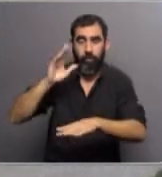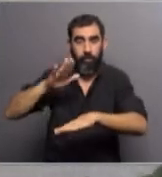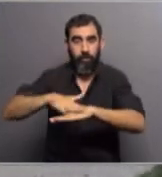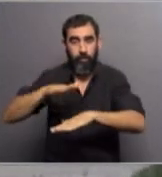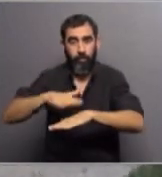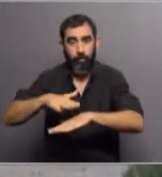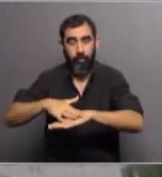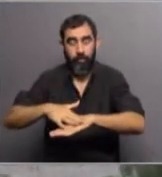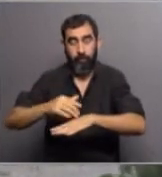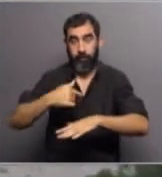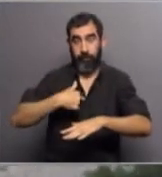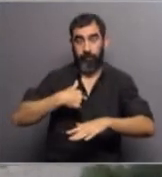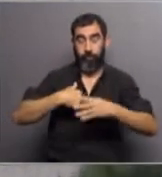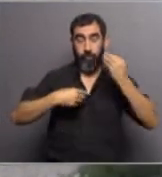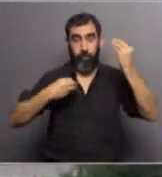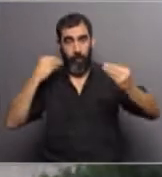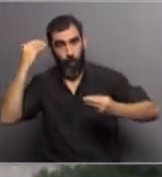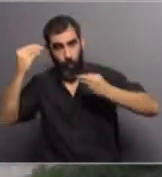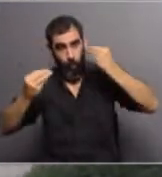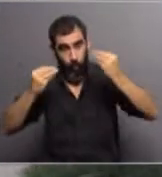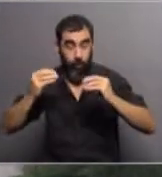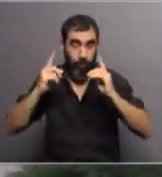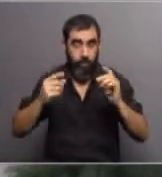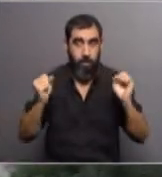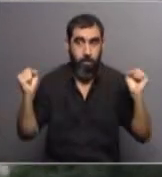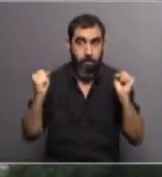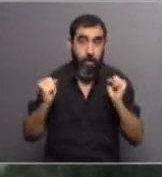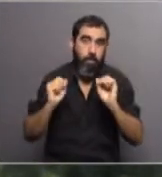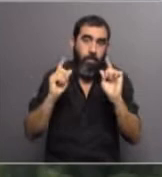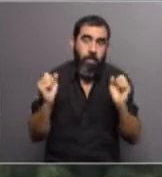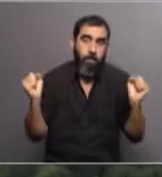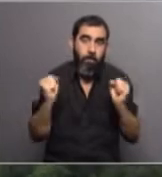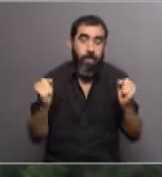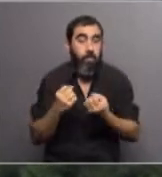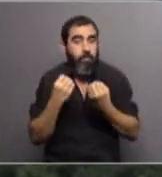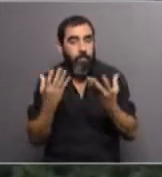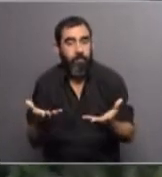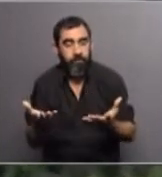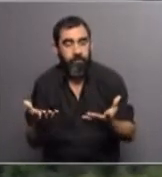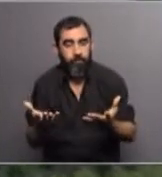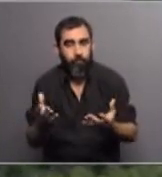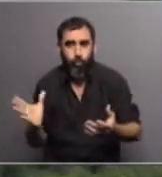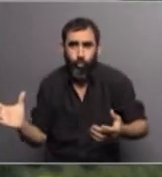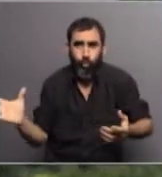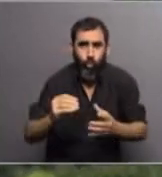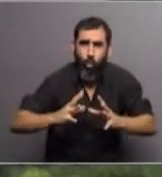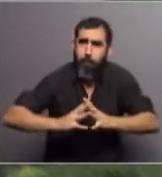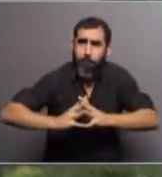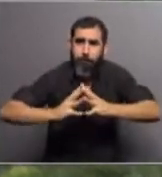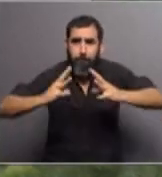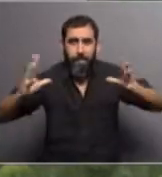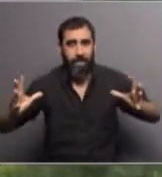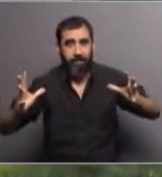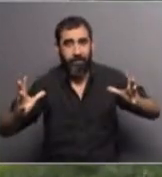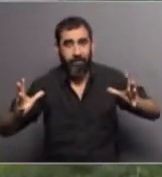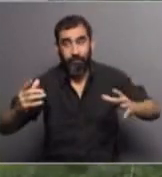poquito de preocupación y un poquito de temor al ver que todo eso tan gigantesco, en